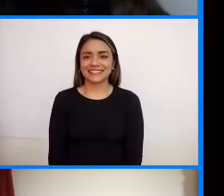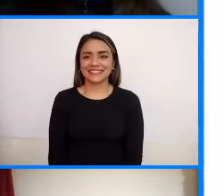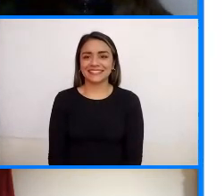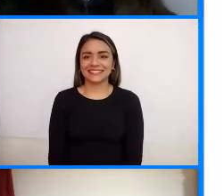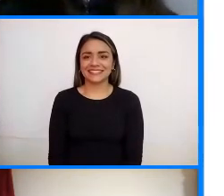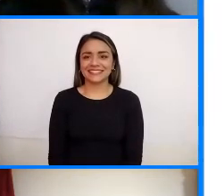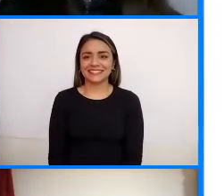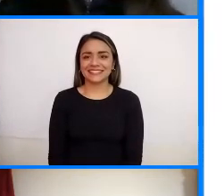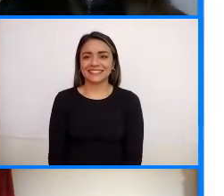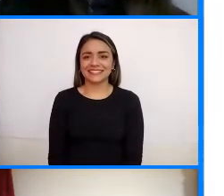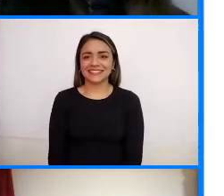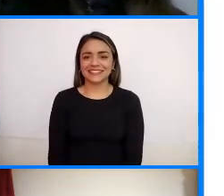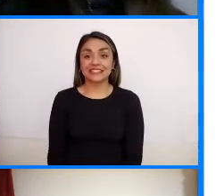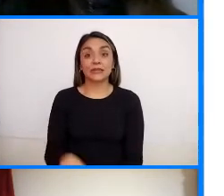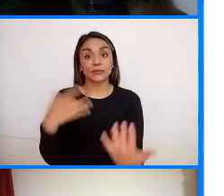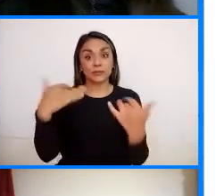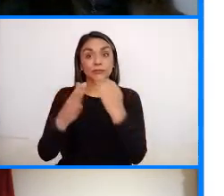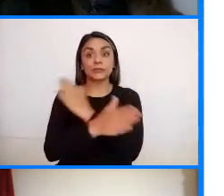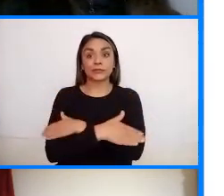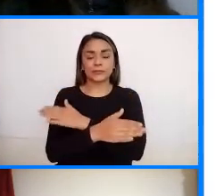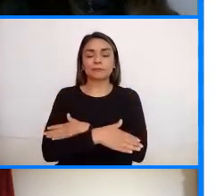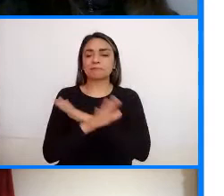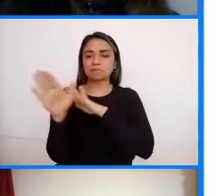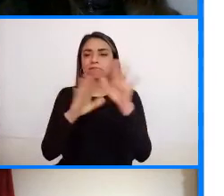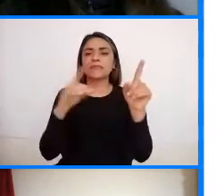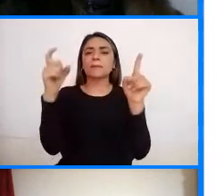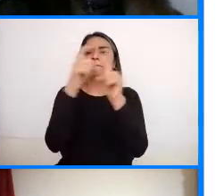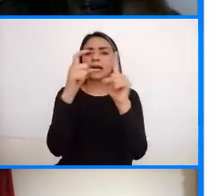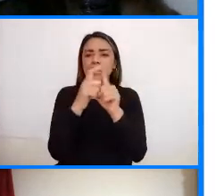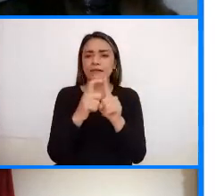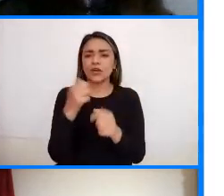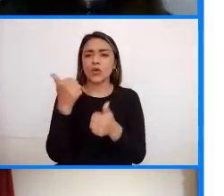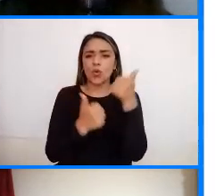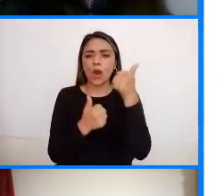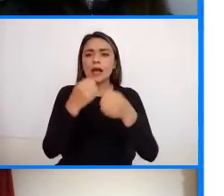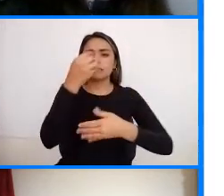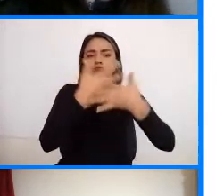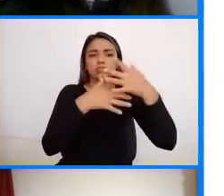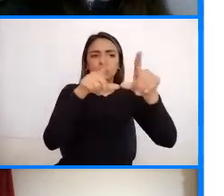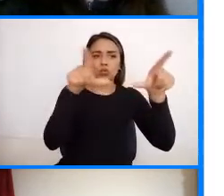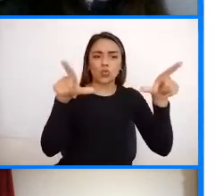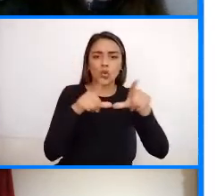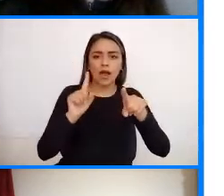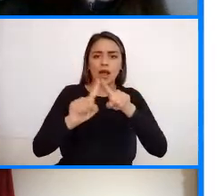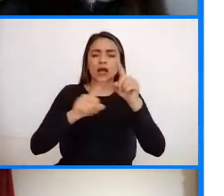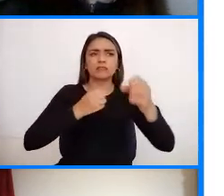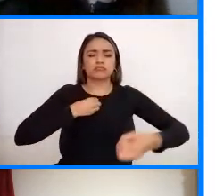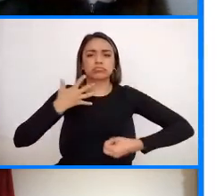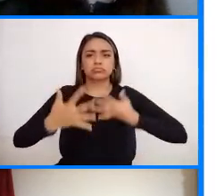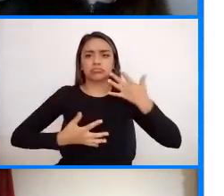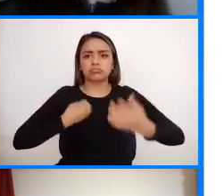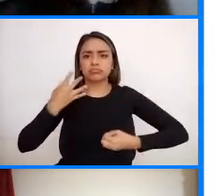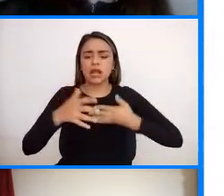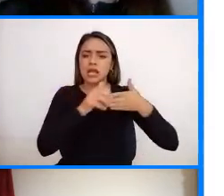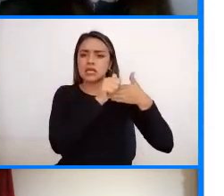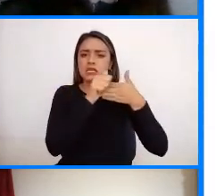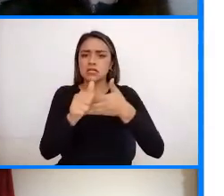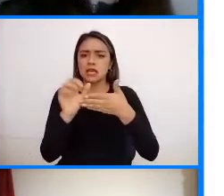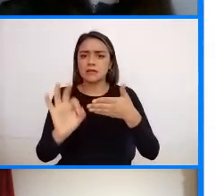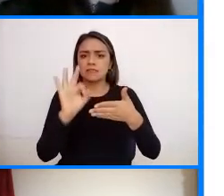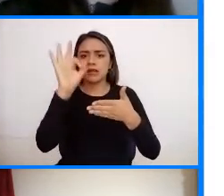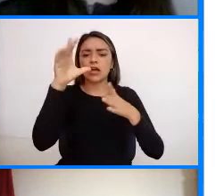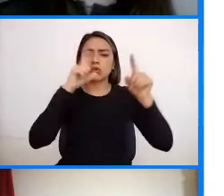Ya son muy pilos Perfecto Palabras claves Variedad de lugares Entretenimiento Buena guianza Calidad